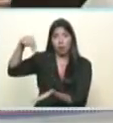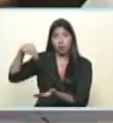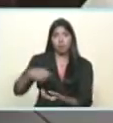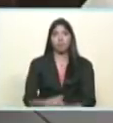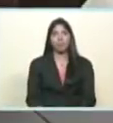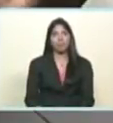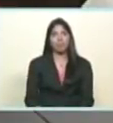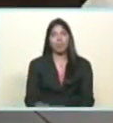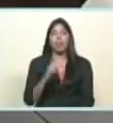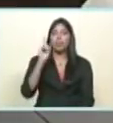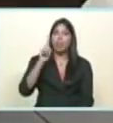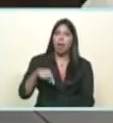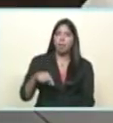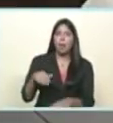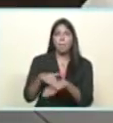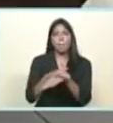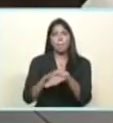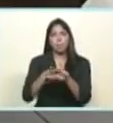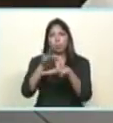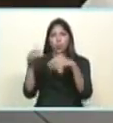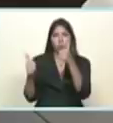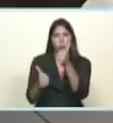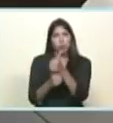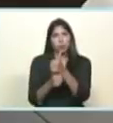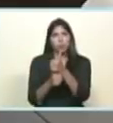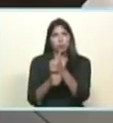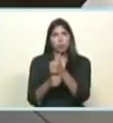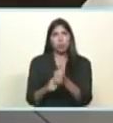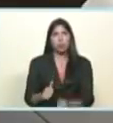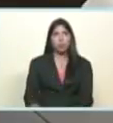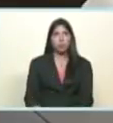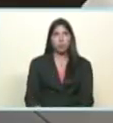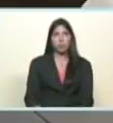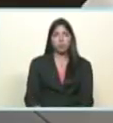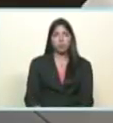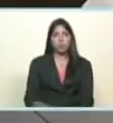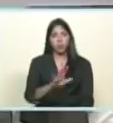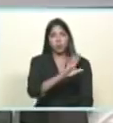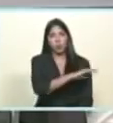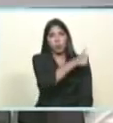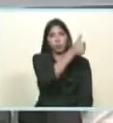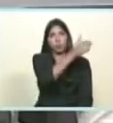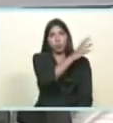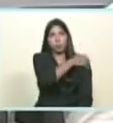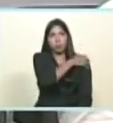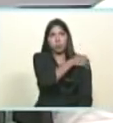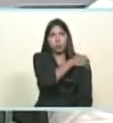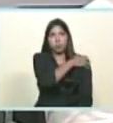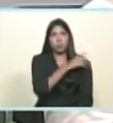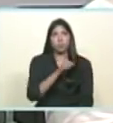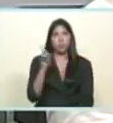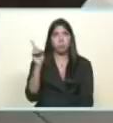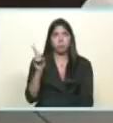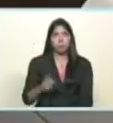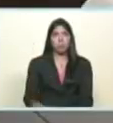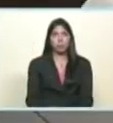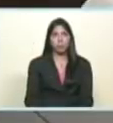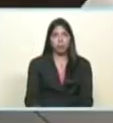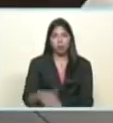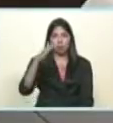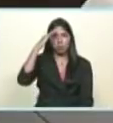Vicepresidente de Soberanía Política, General en Jefe, querido compañero, Vladimir Padrino López. Un saludo